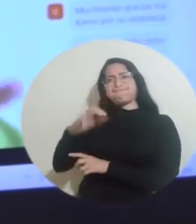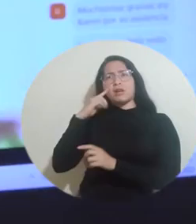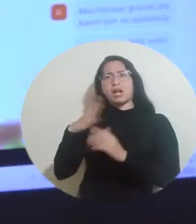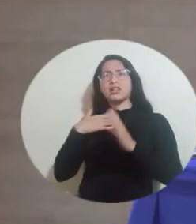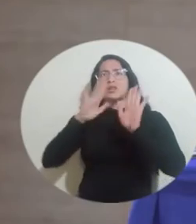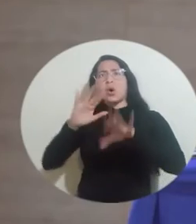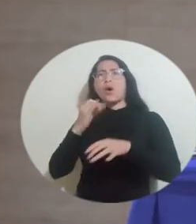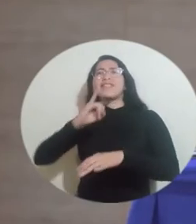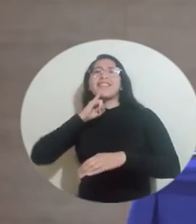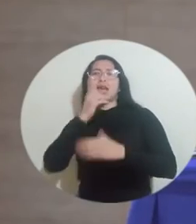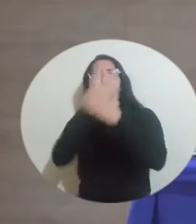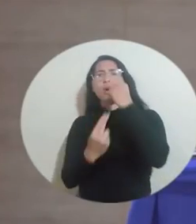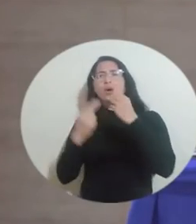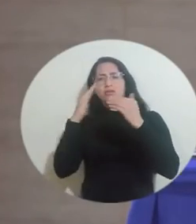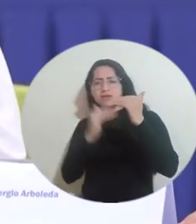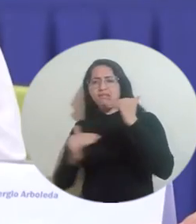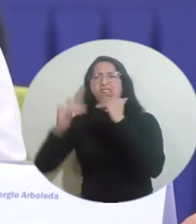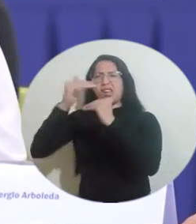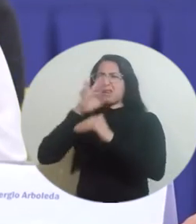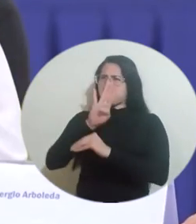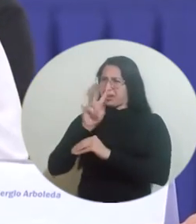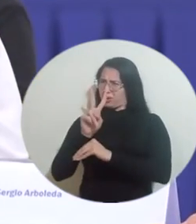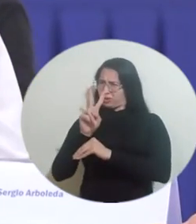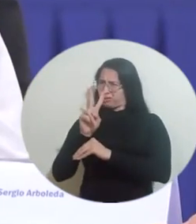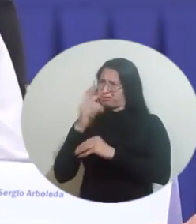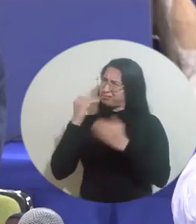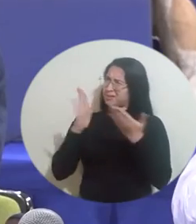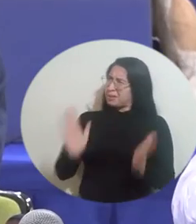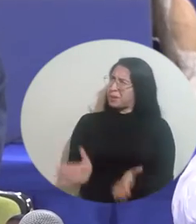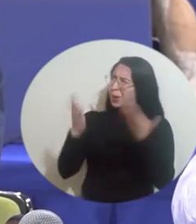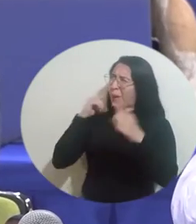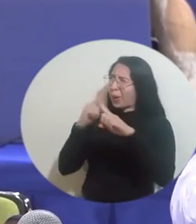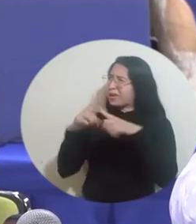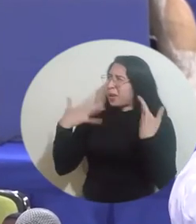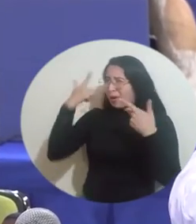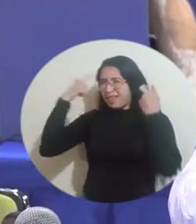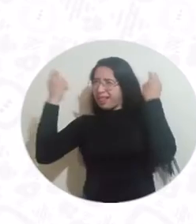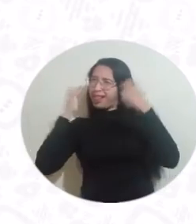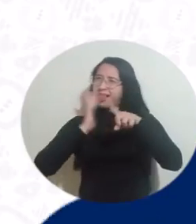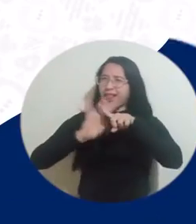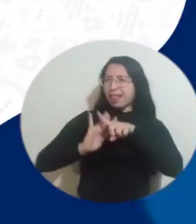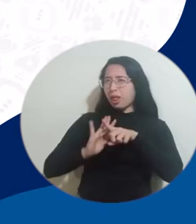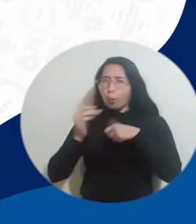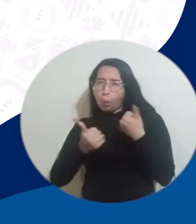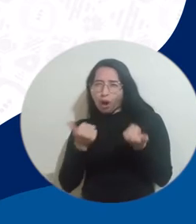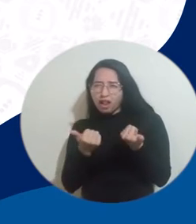un nivel de bilingüismo B2. ¿Qué estrategias e iniciativas se plantearán para mejorar este panorama?